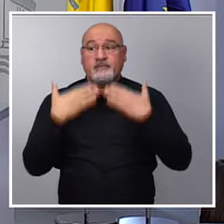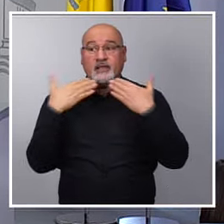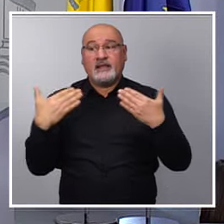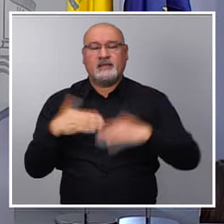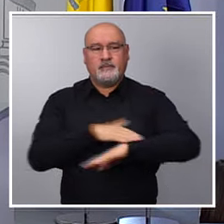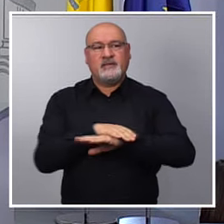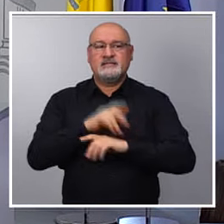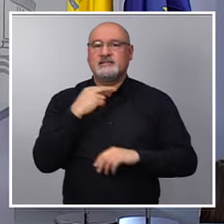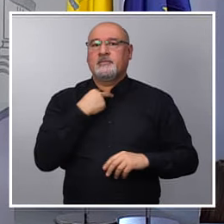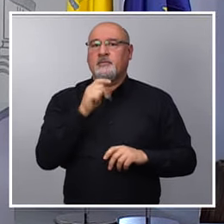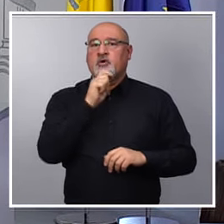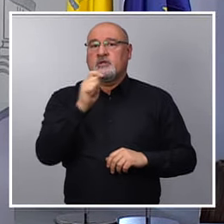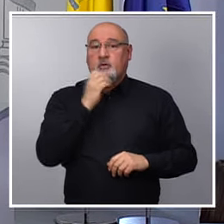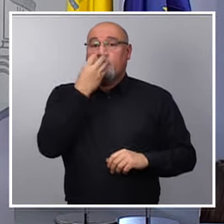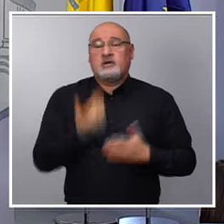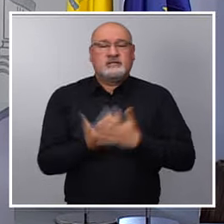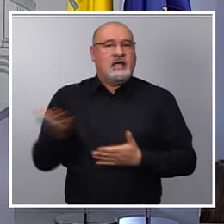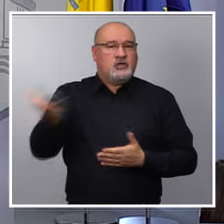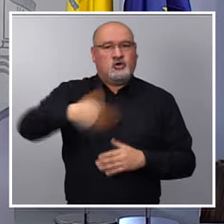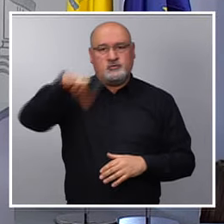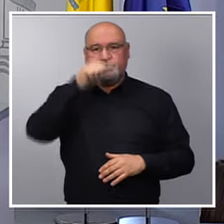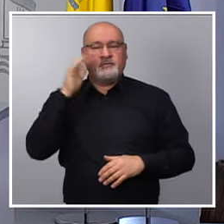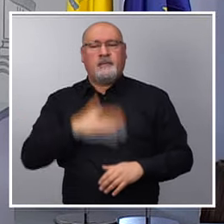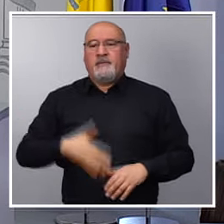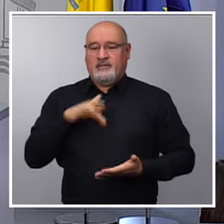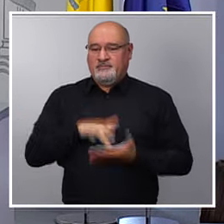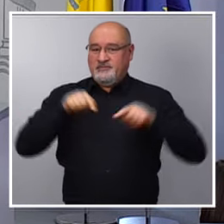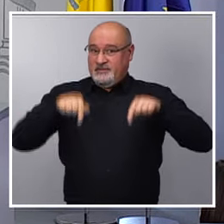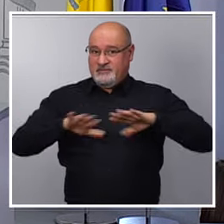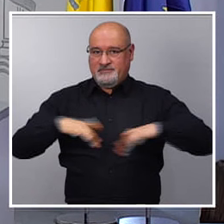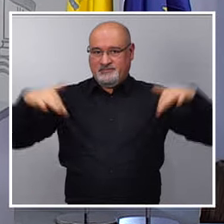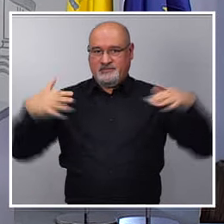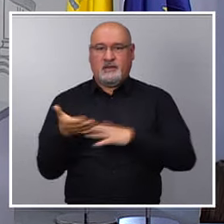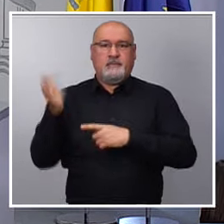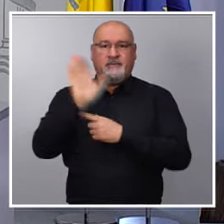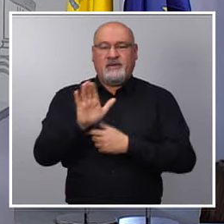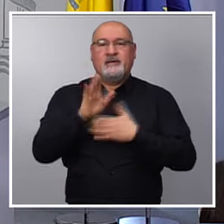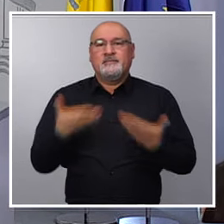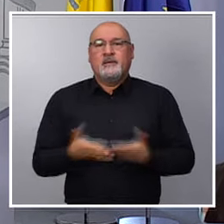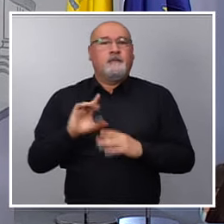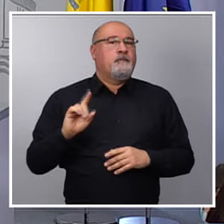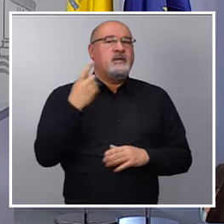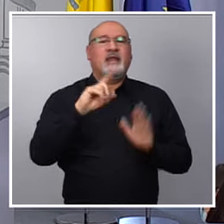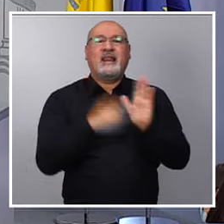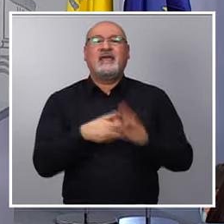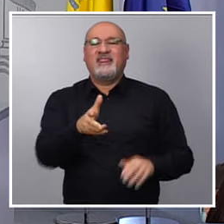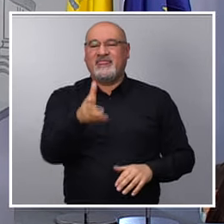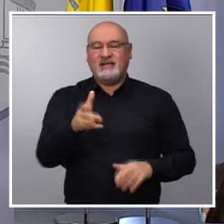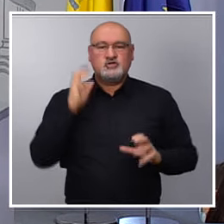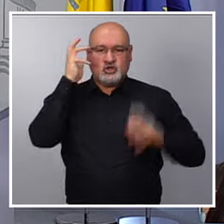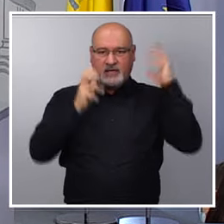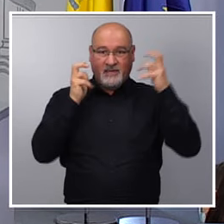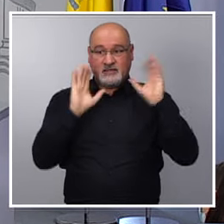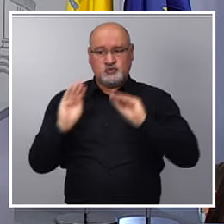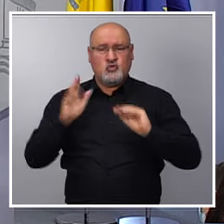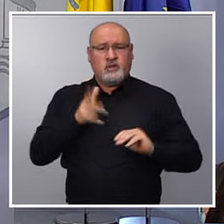Buenos días a todos y todas. Es un placer estar aquí hoy presentando la que es la primera ley de derechos animales de la historia de nuestro